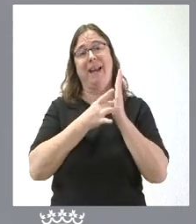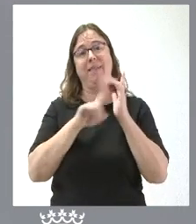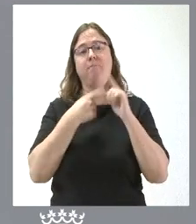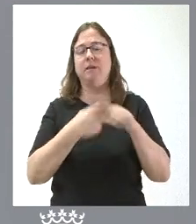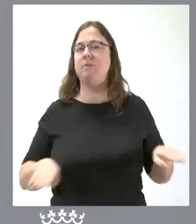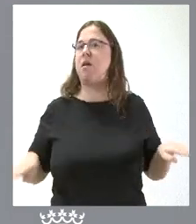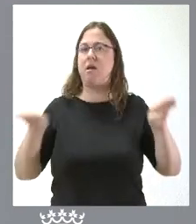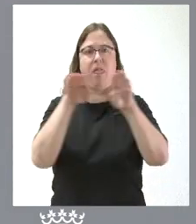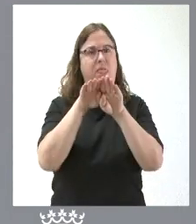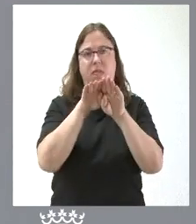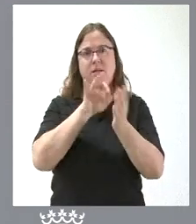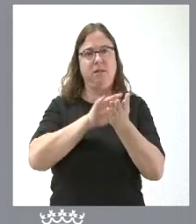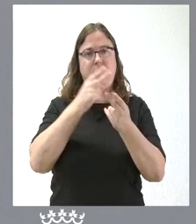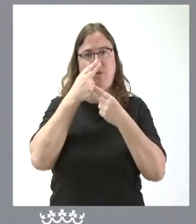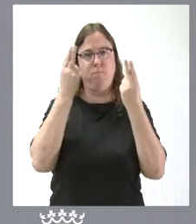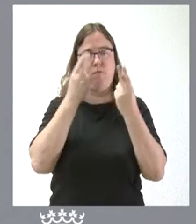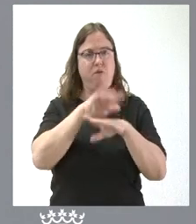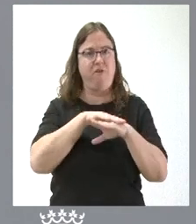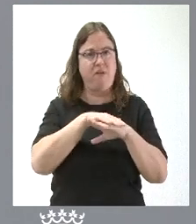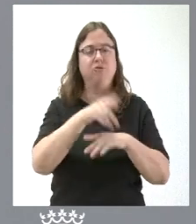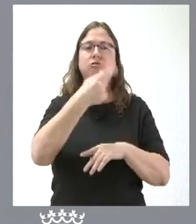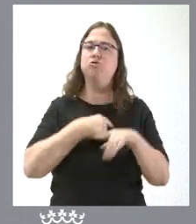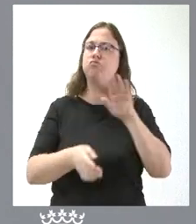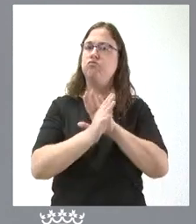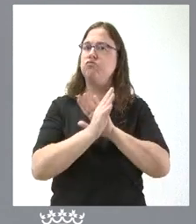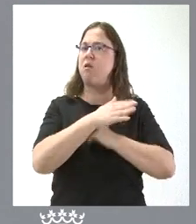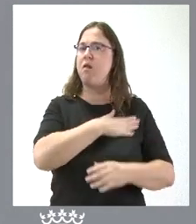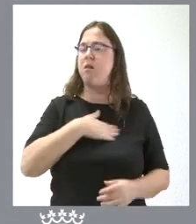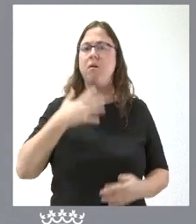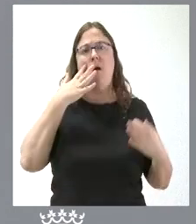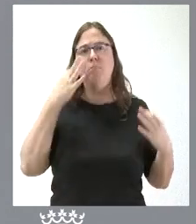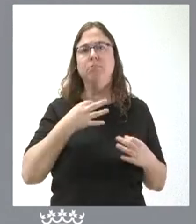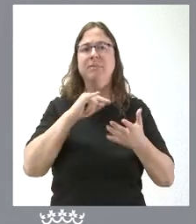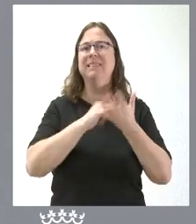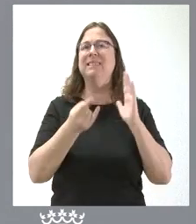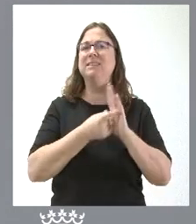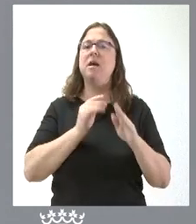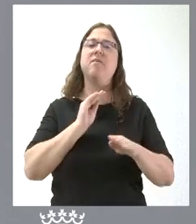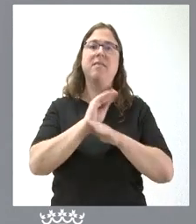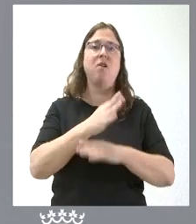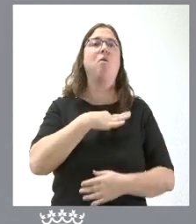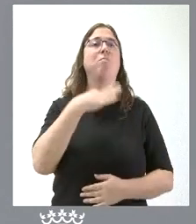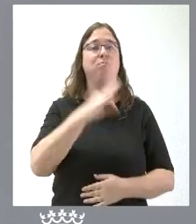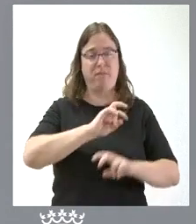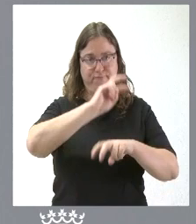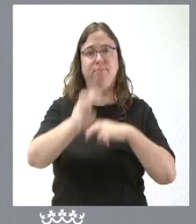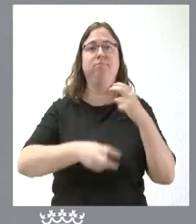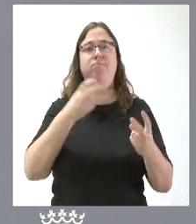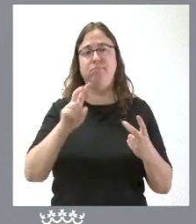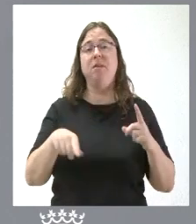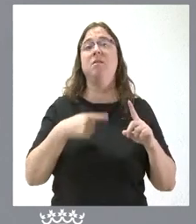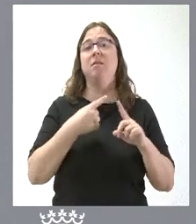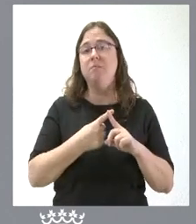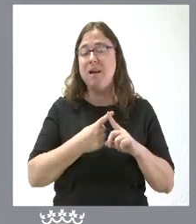de estos servicios públicos esenciales y queremos seguirlo manteniendo lógicamente creemos que el sistema de financiación puede y debe ser reformado pero en